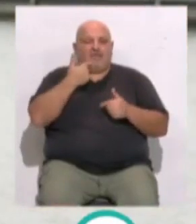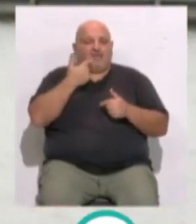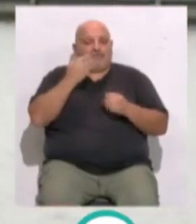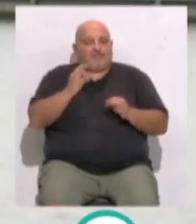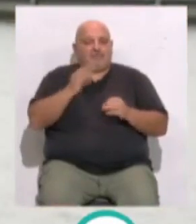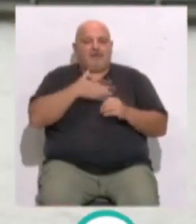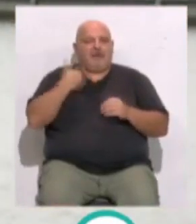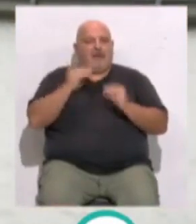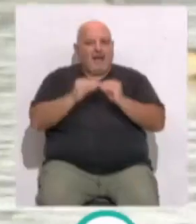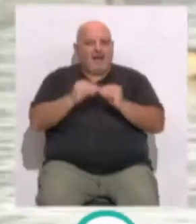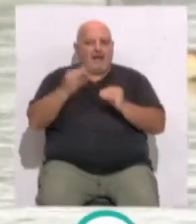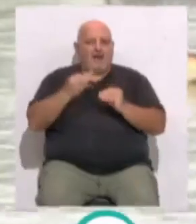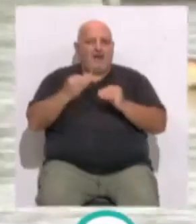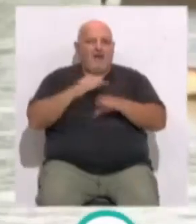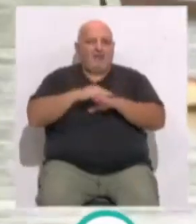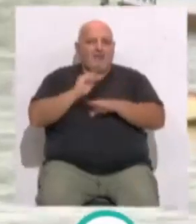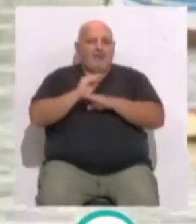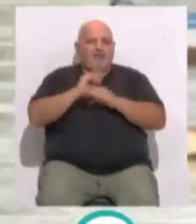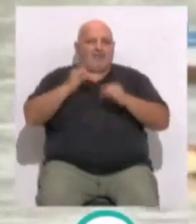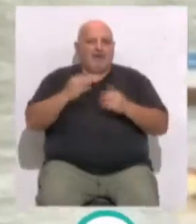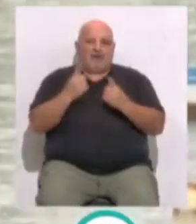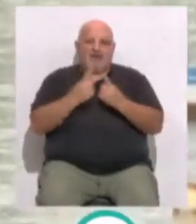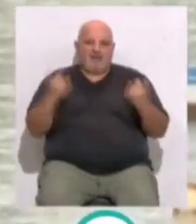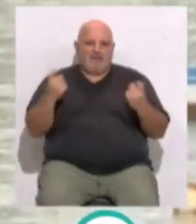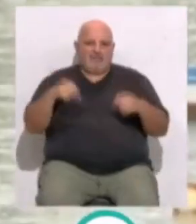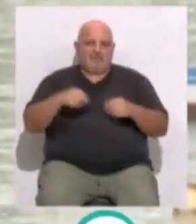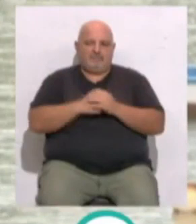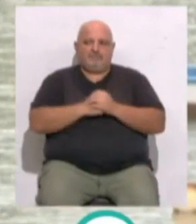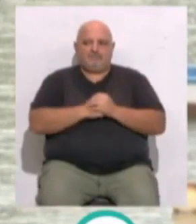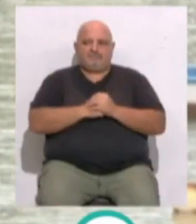no solamente realizar esas obras de mantenimiento urbano que tan necesarias son,